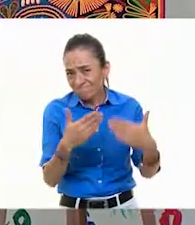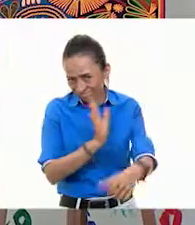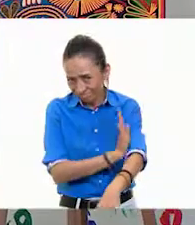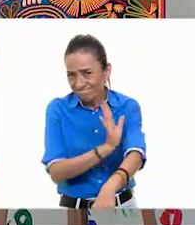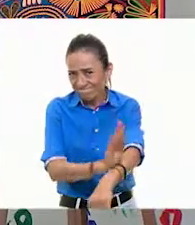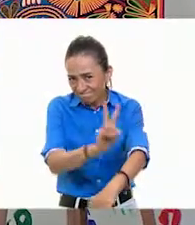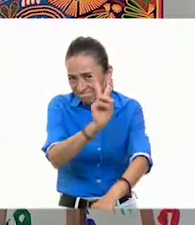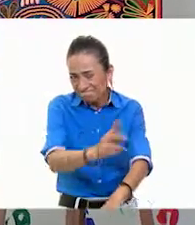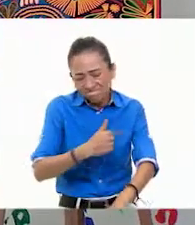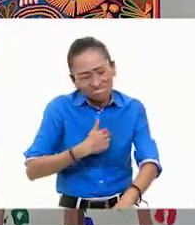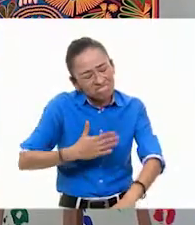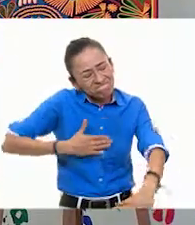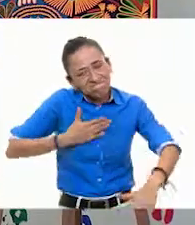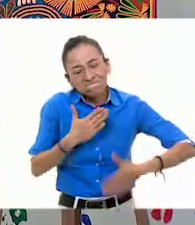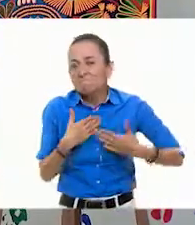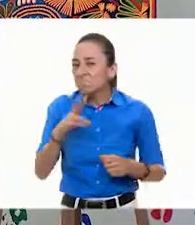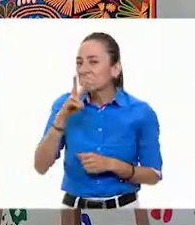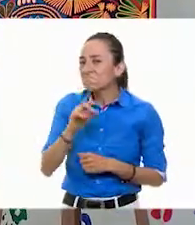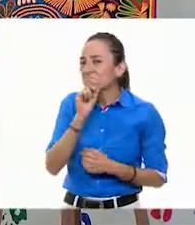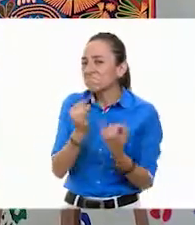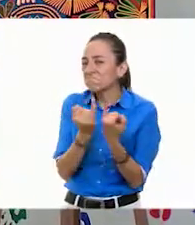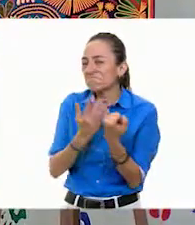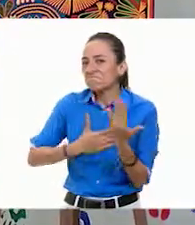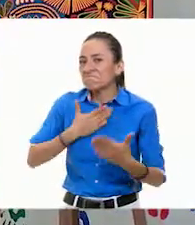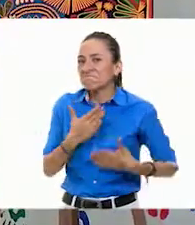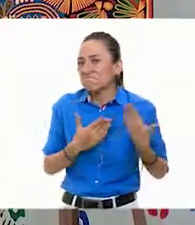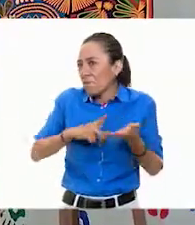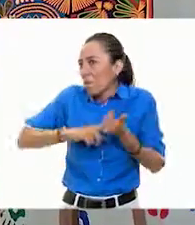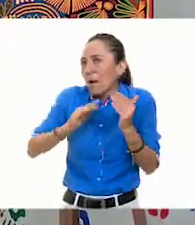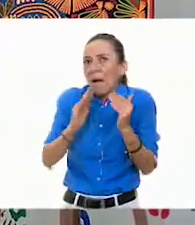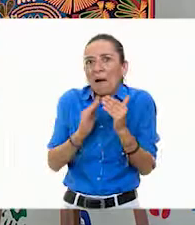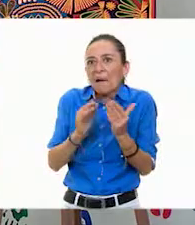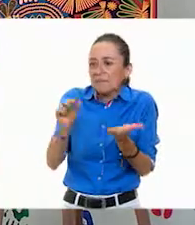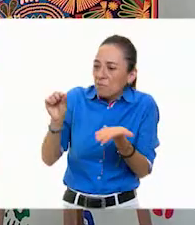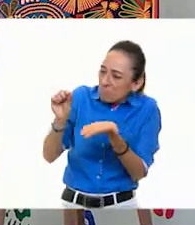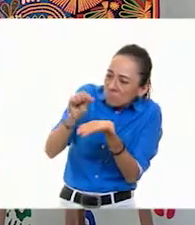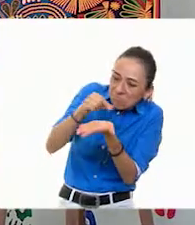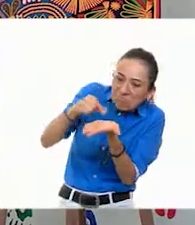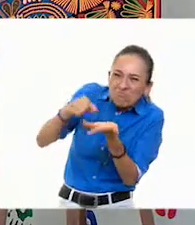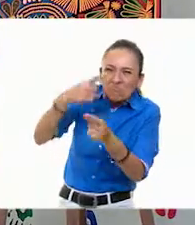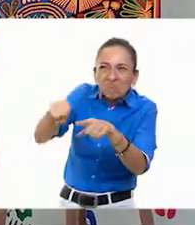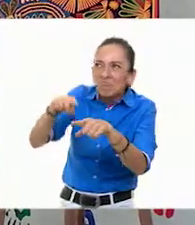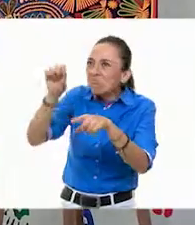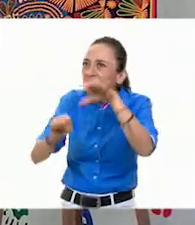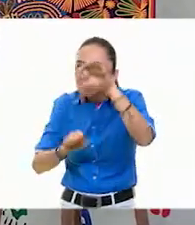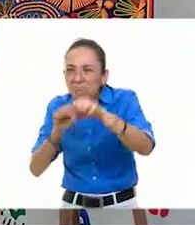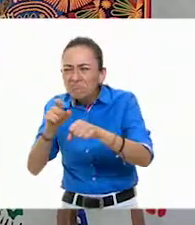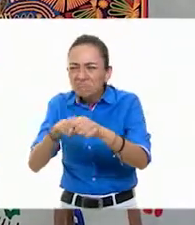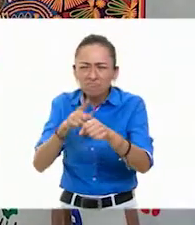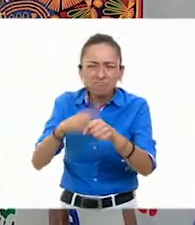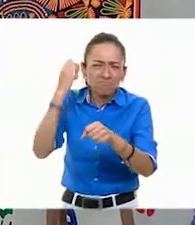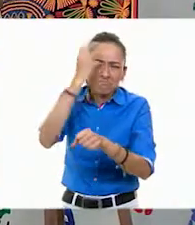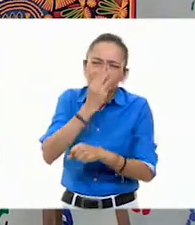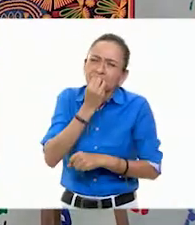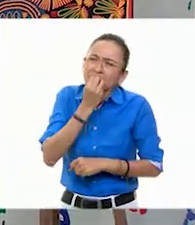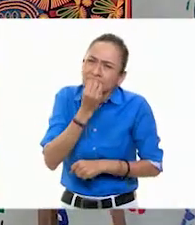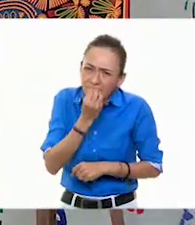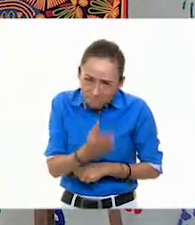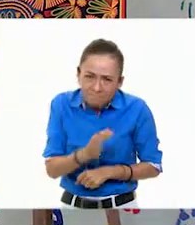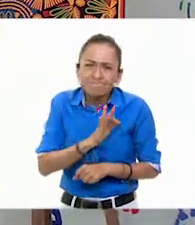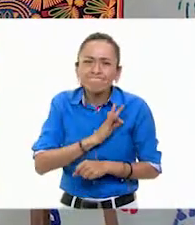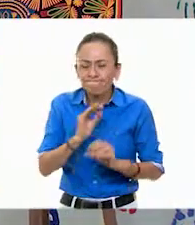Con las semillas, con cosas que tenemos en la casa, miren, los colores tan bonitos que podemos para hacer estas representaciones que tenemos.